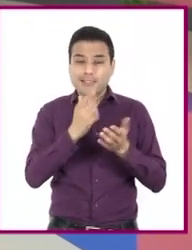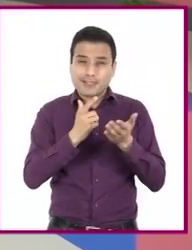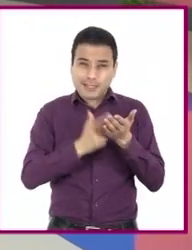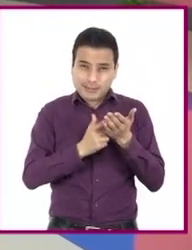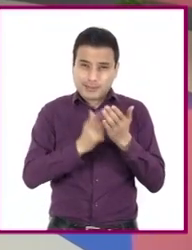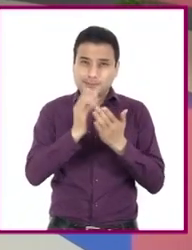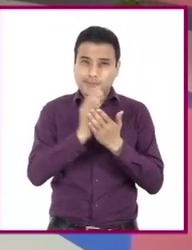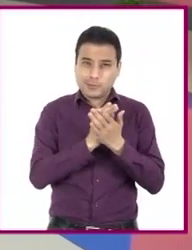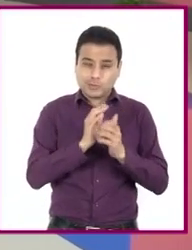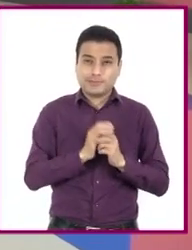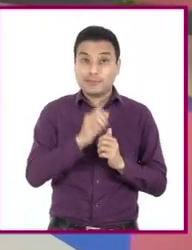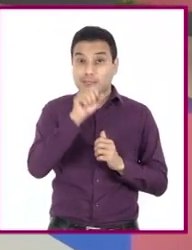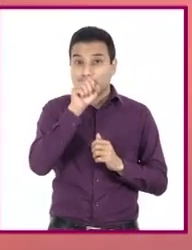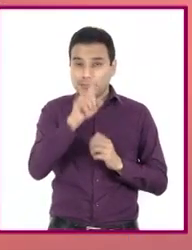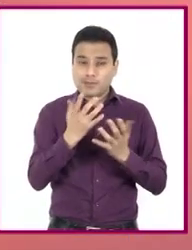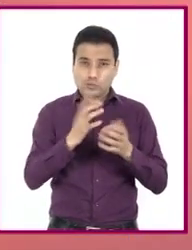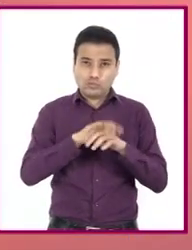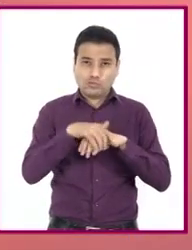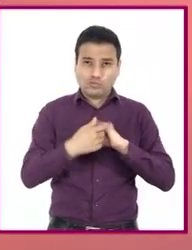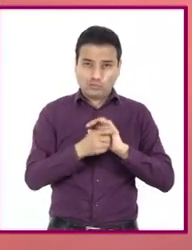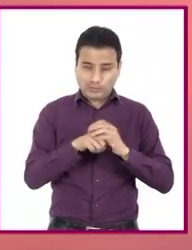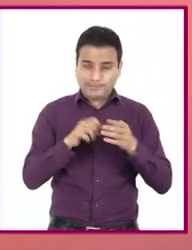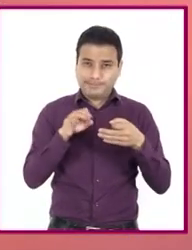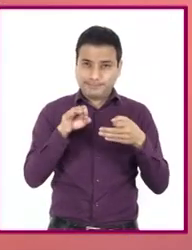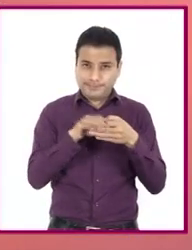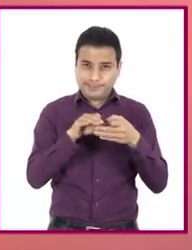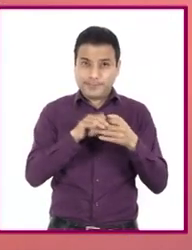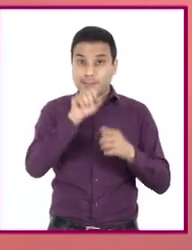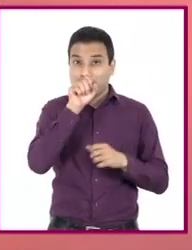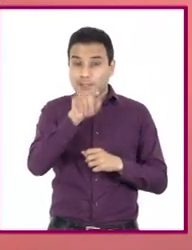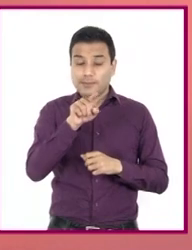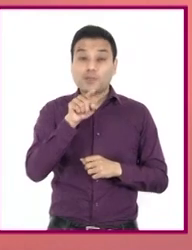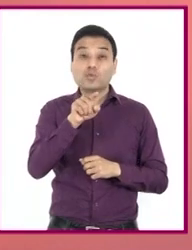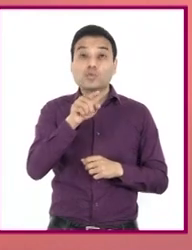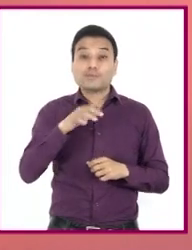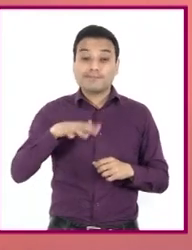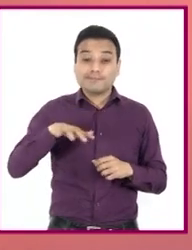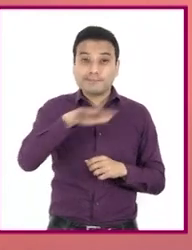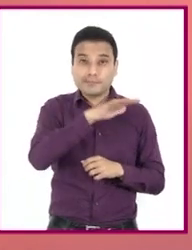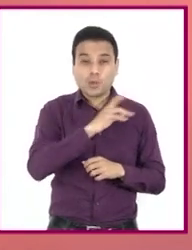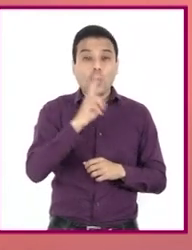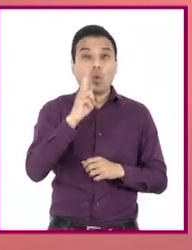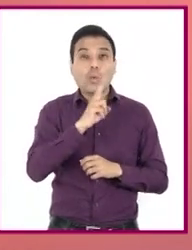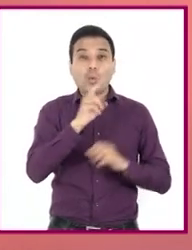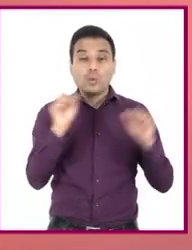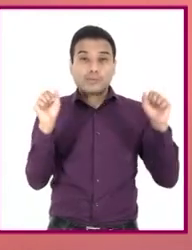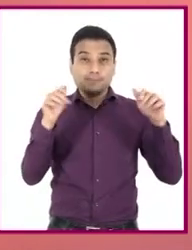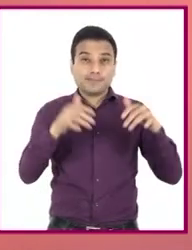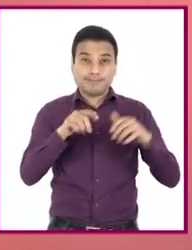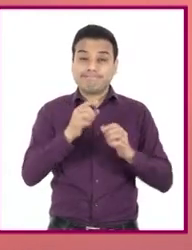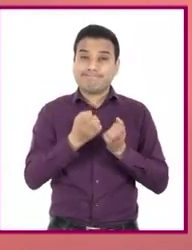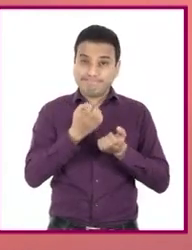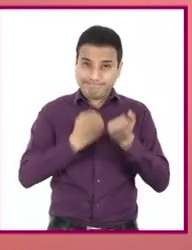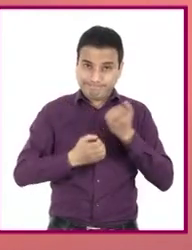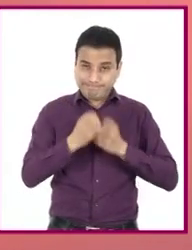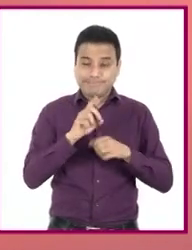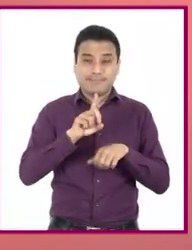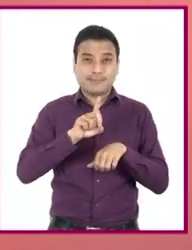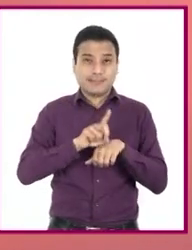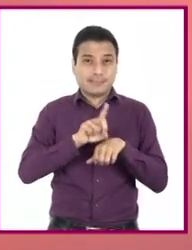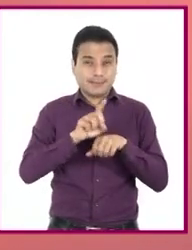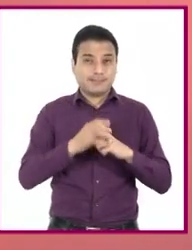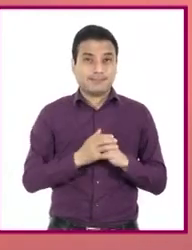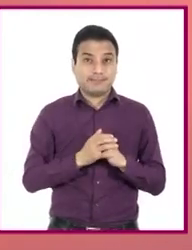y ventilar el lugar donde trabajamos. Claro, además realizar actividad física diaria. Recuerden, con buenos